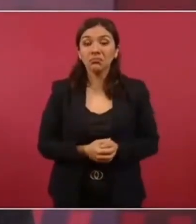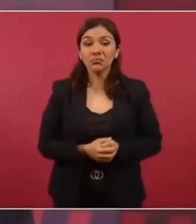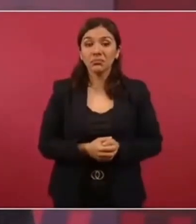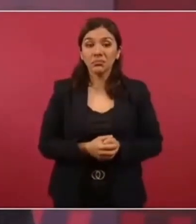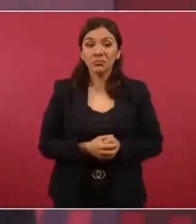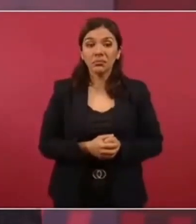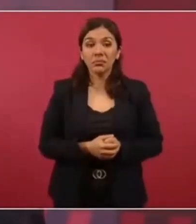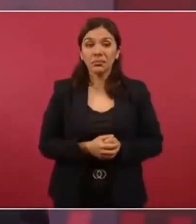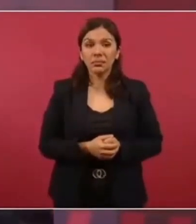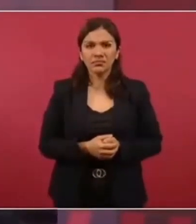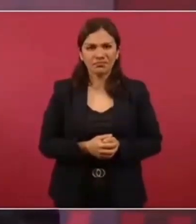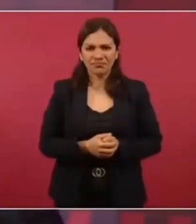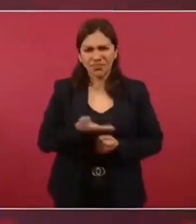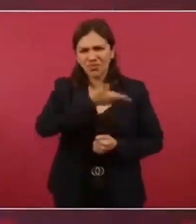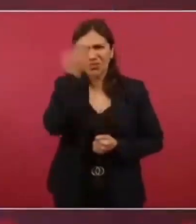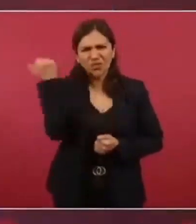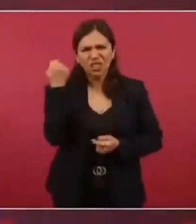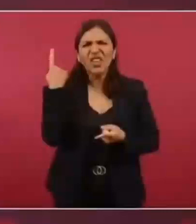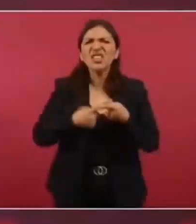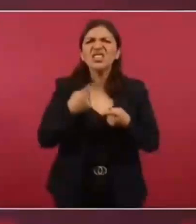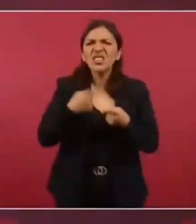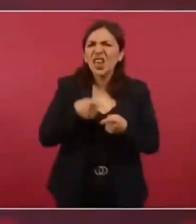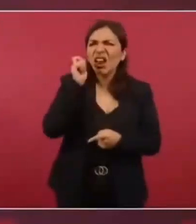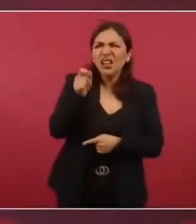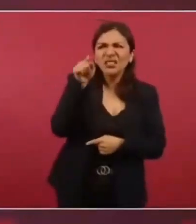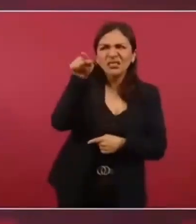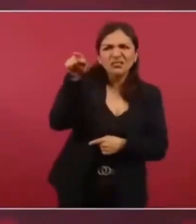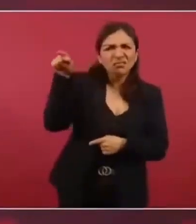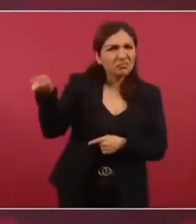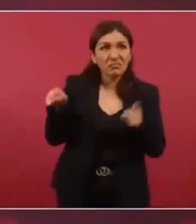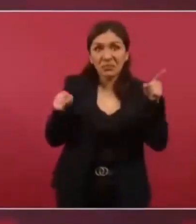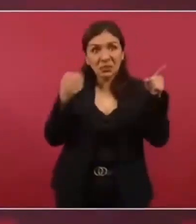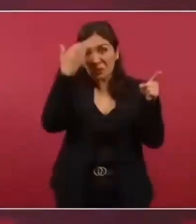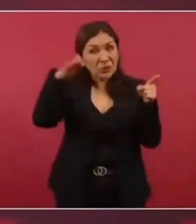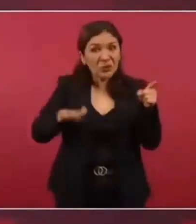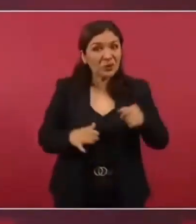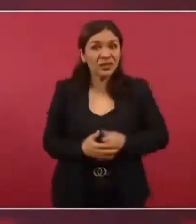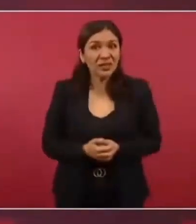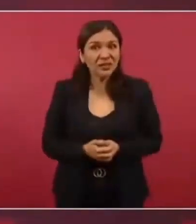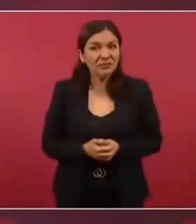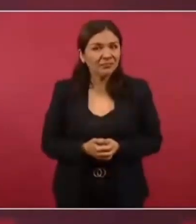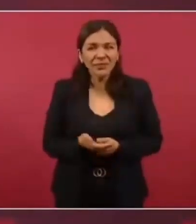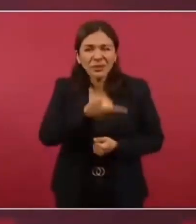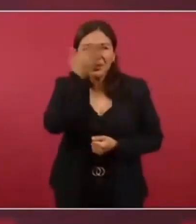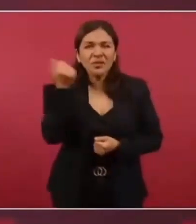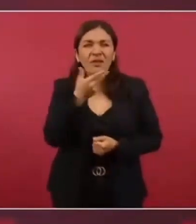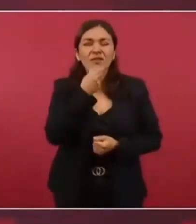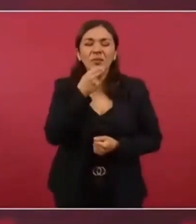No saben quiénes son. No saben que la Bastida